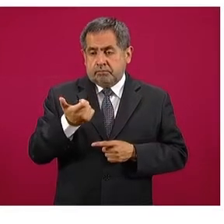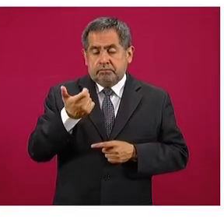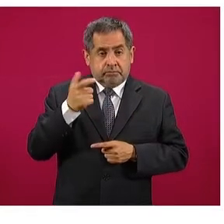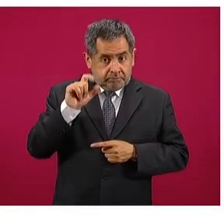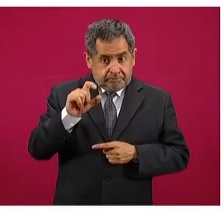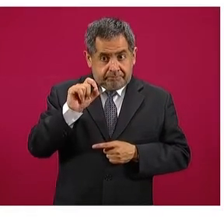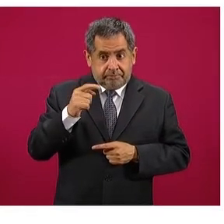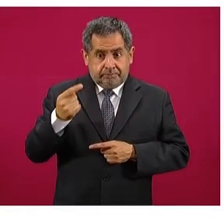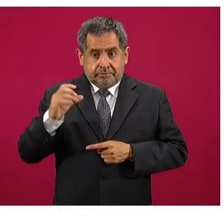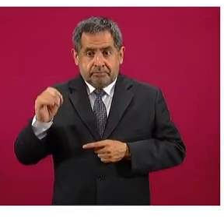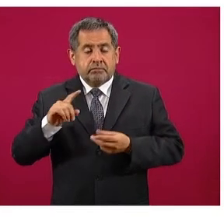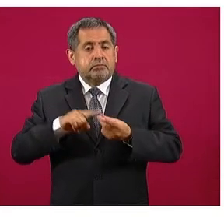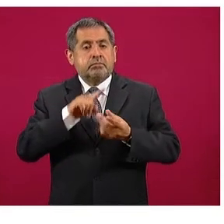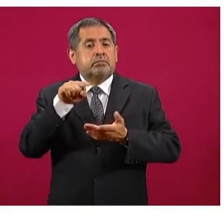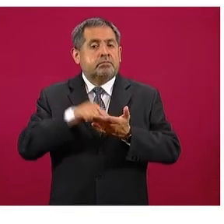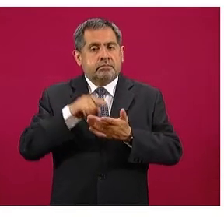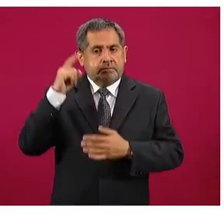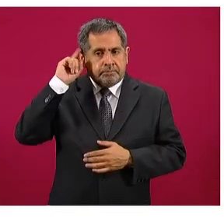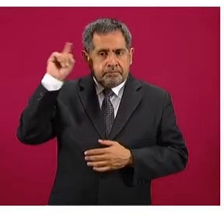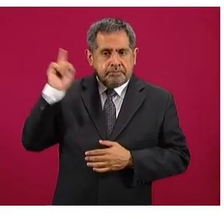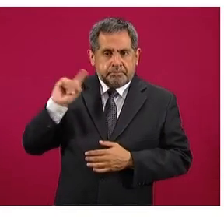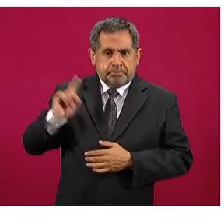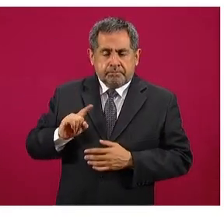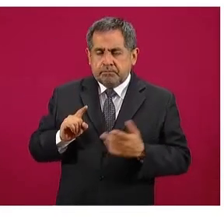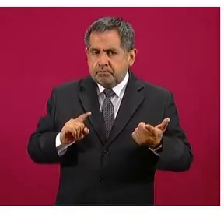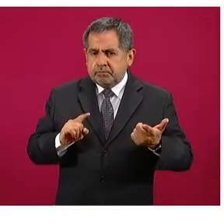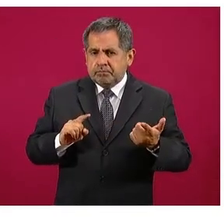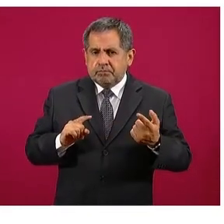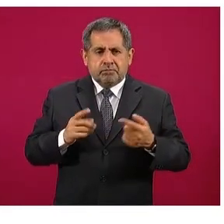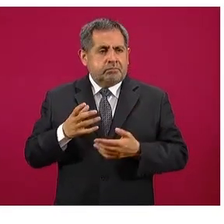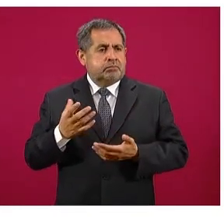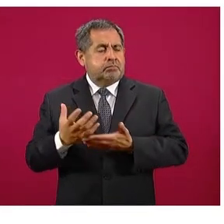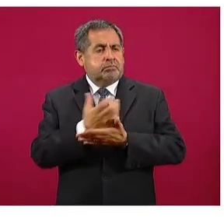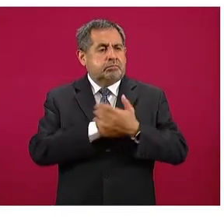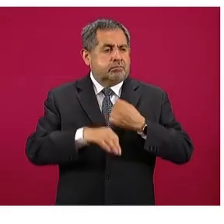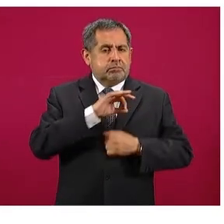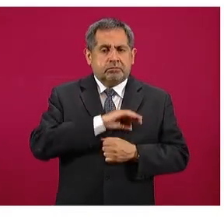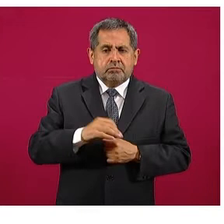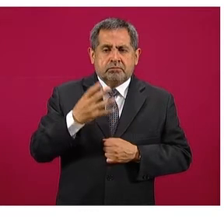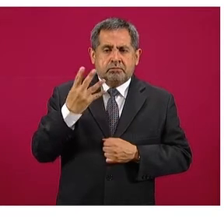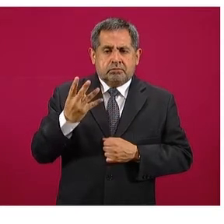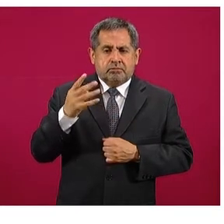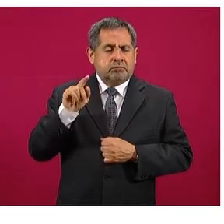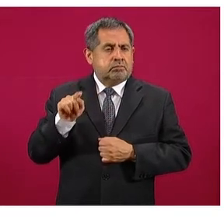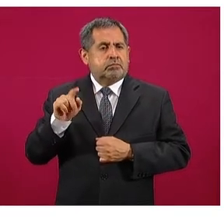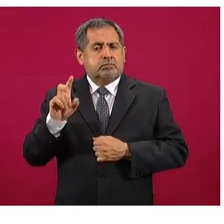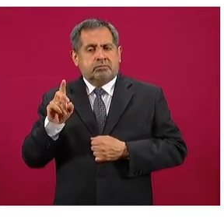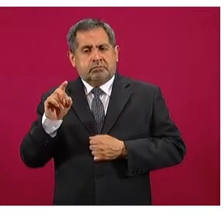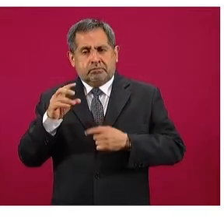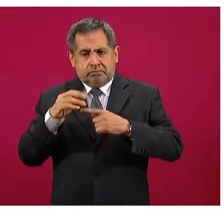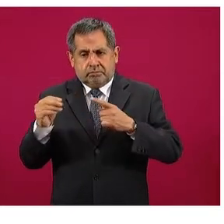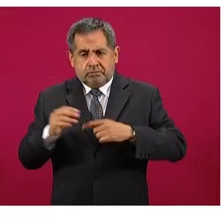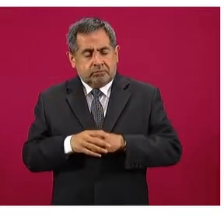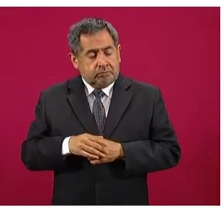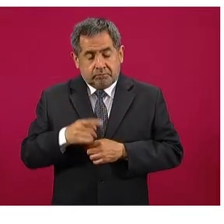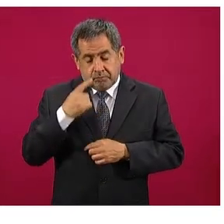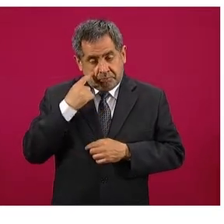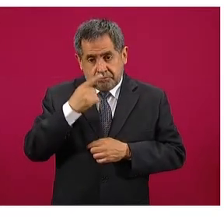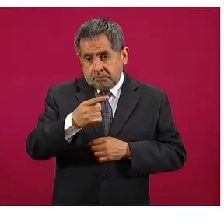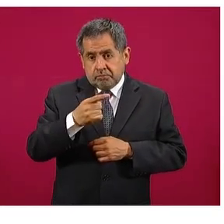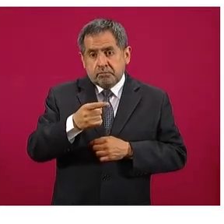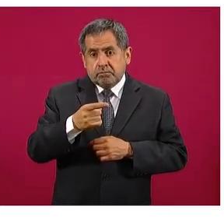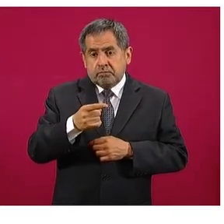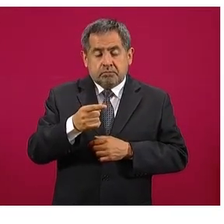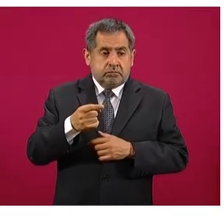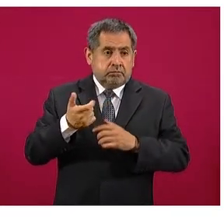centavos en Río Grande, Zacatecas, con un margen de cuatro pesos con 30 centavos, muy marcado el margen